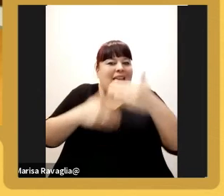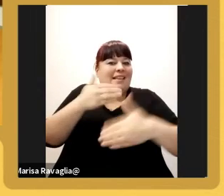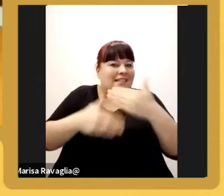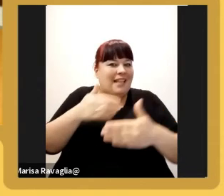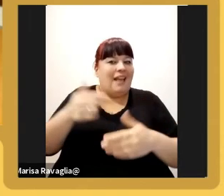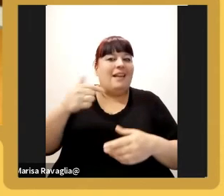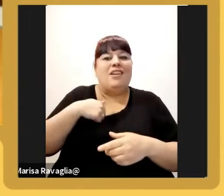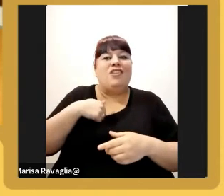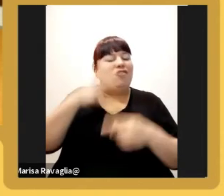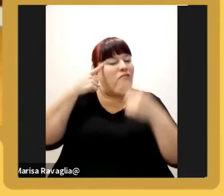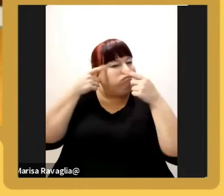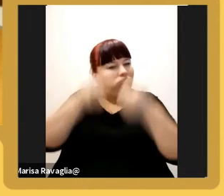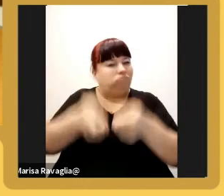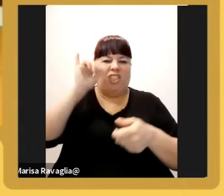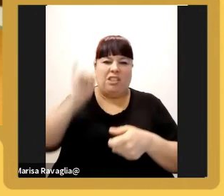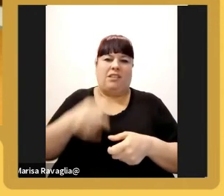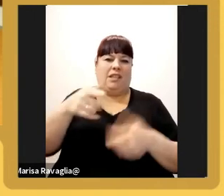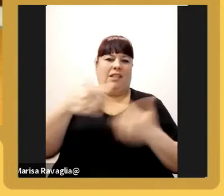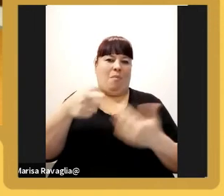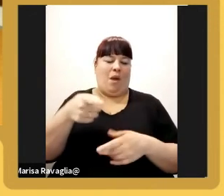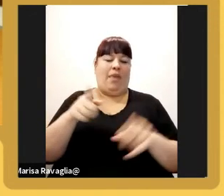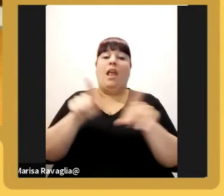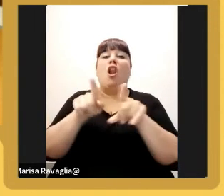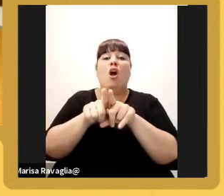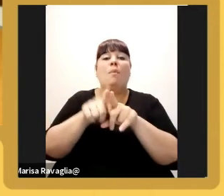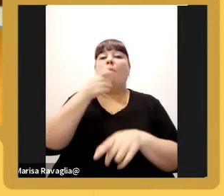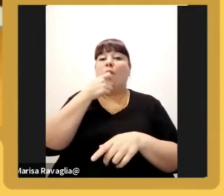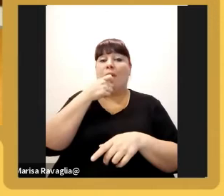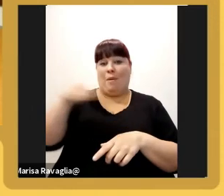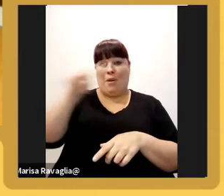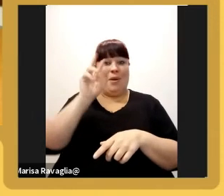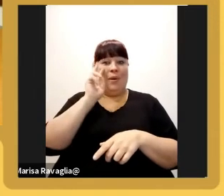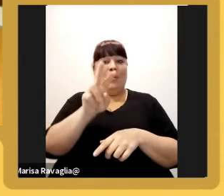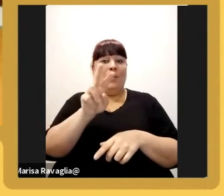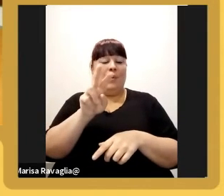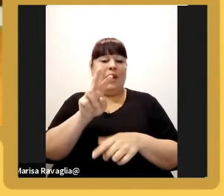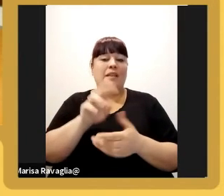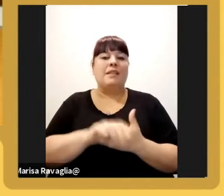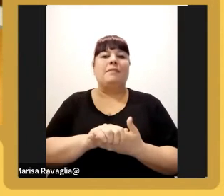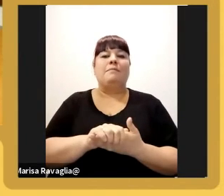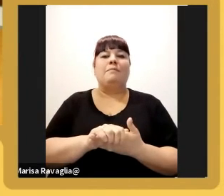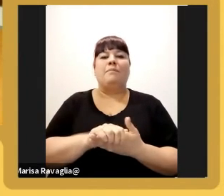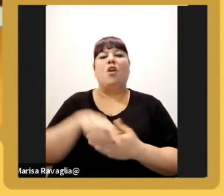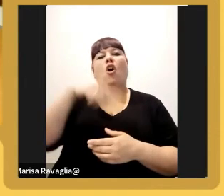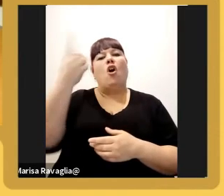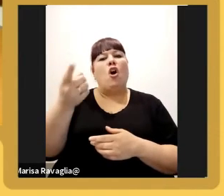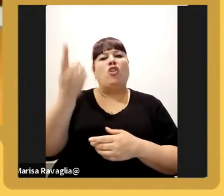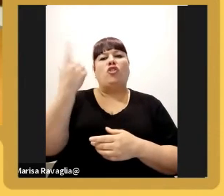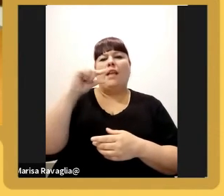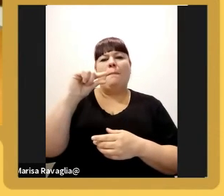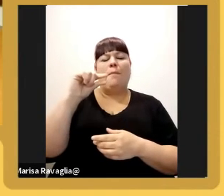fichas en ese negocio lo mismo ustedes verán ahora un John Venture que terminamos hace